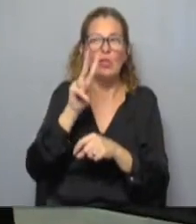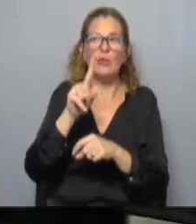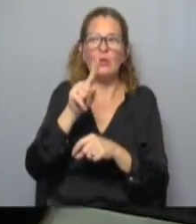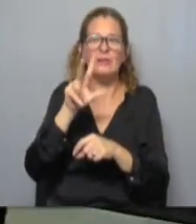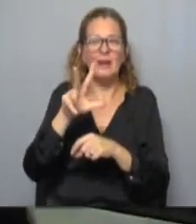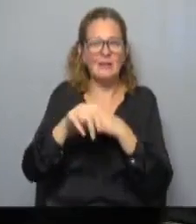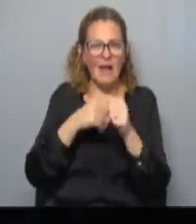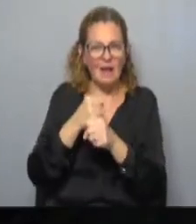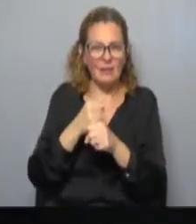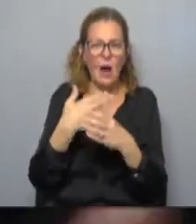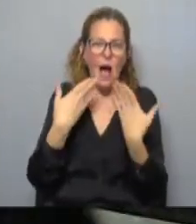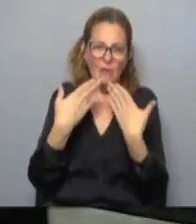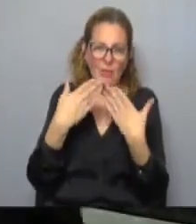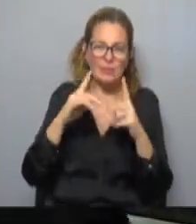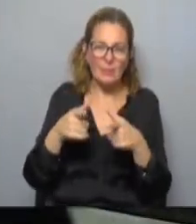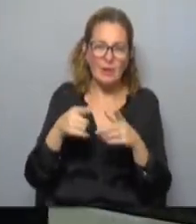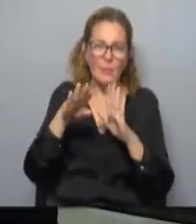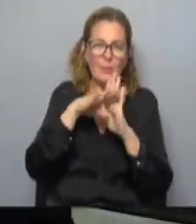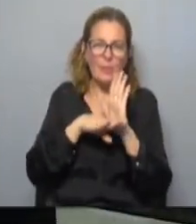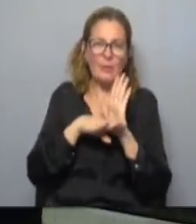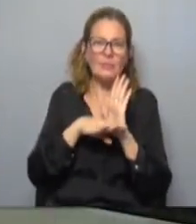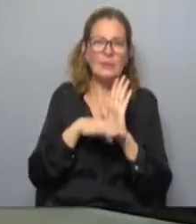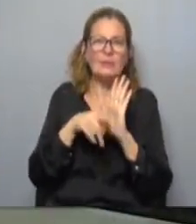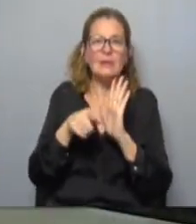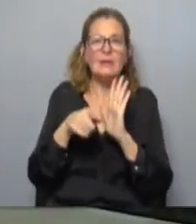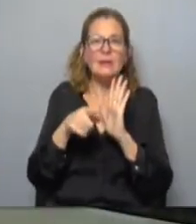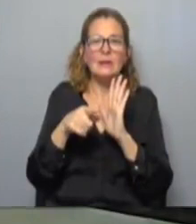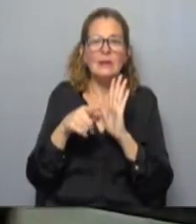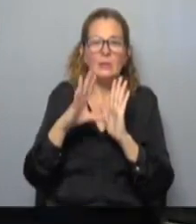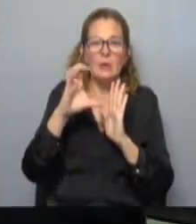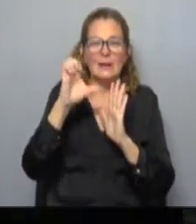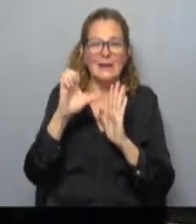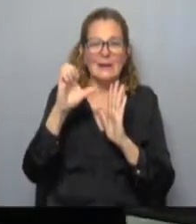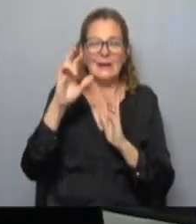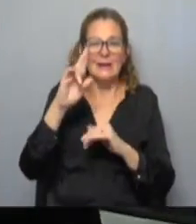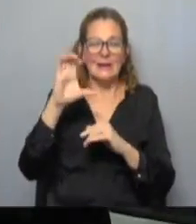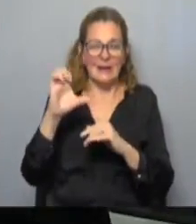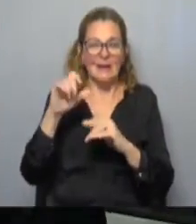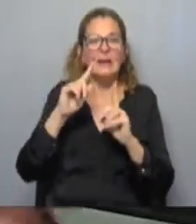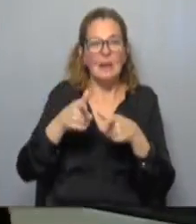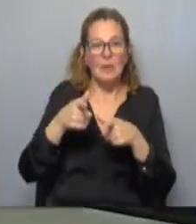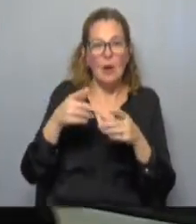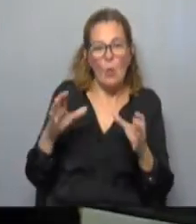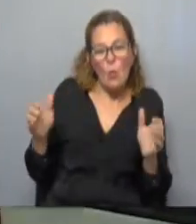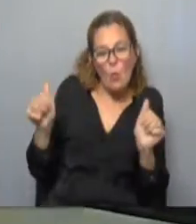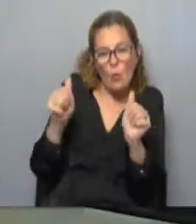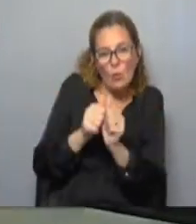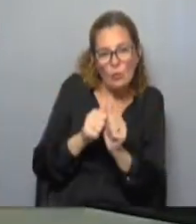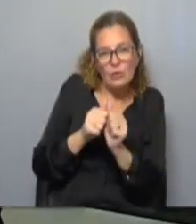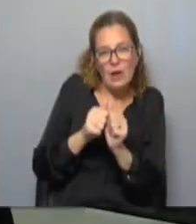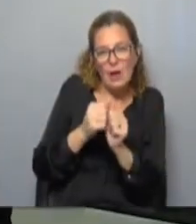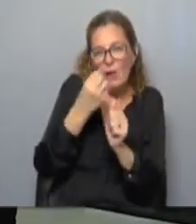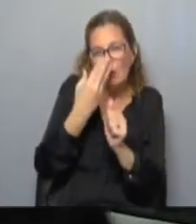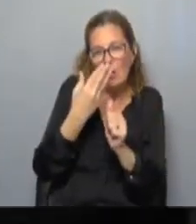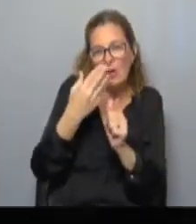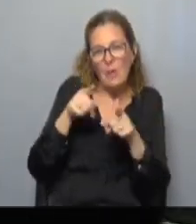años y bueno hablamos en el programa anterior con Germán Di Jovi y el Crece que también une muchas acciones de Flor de Maroñas